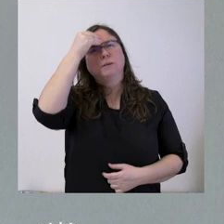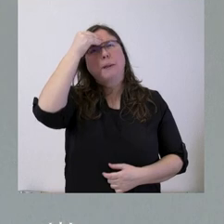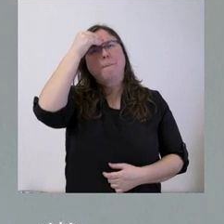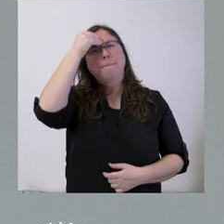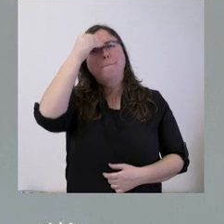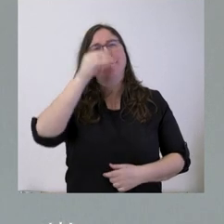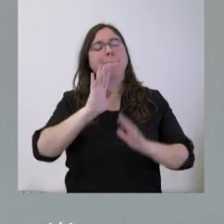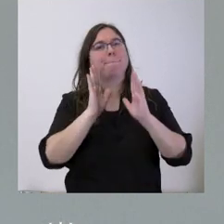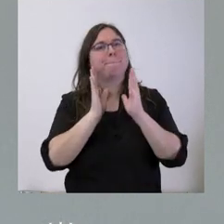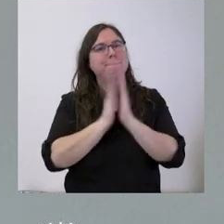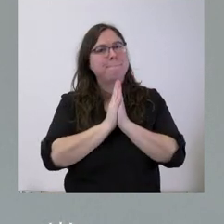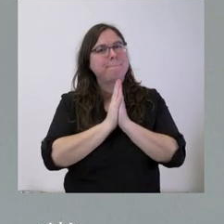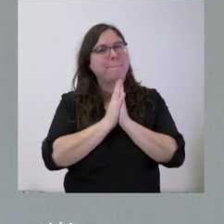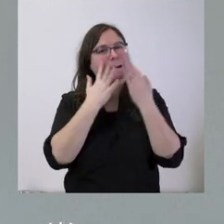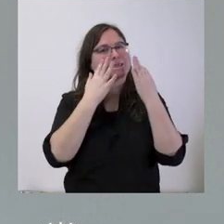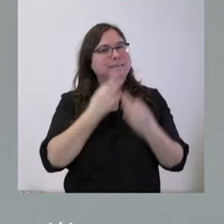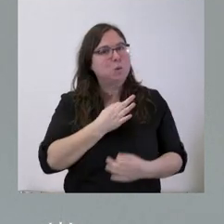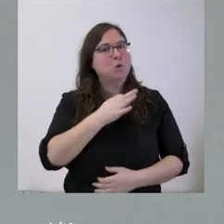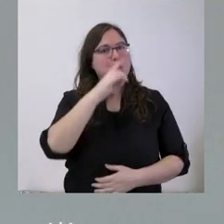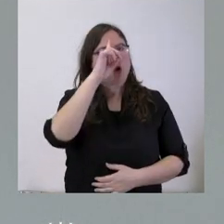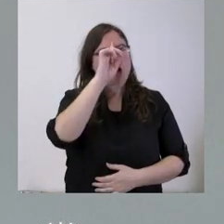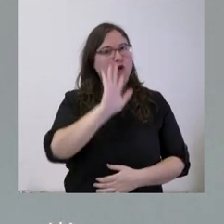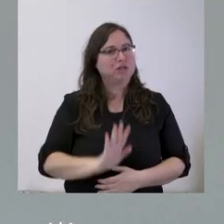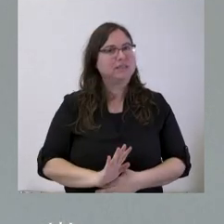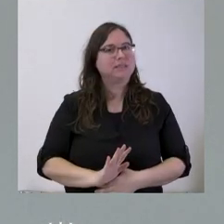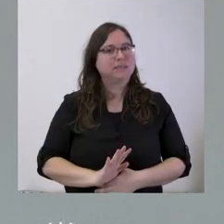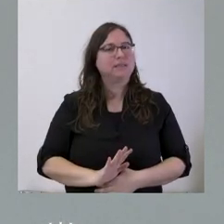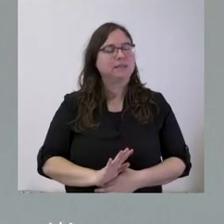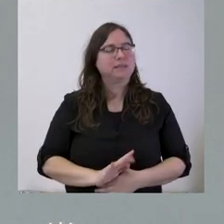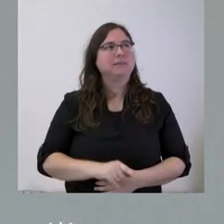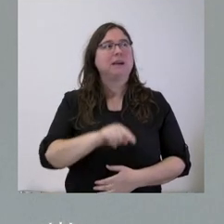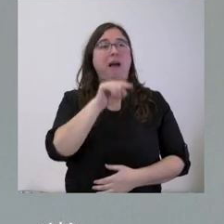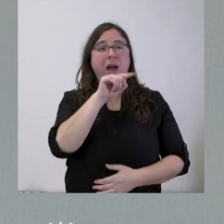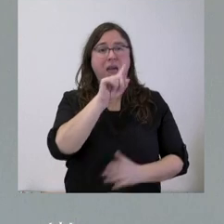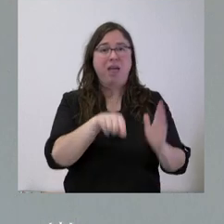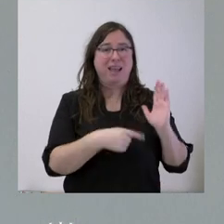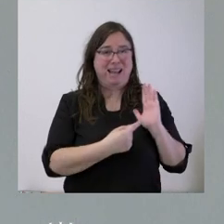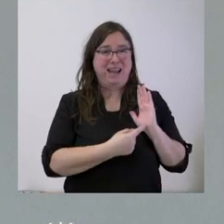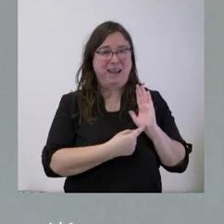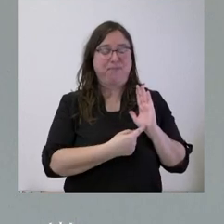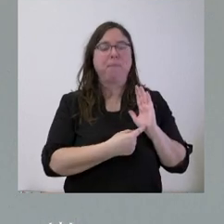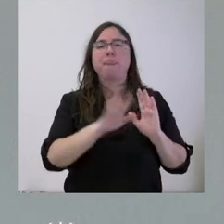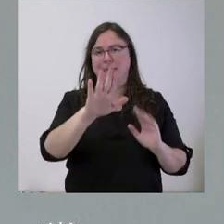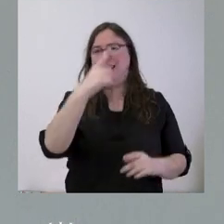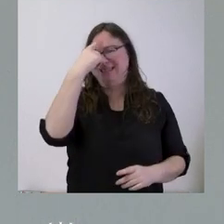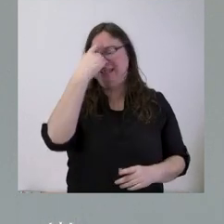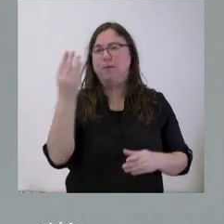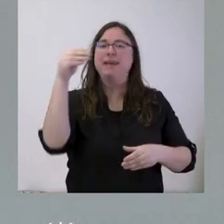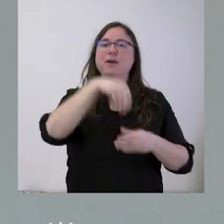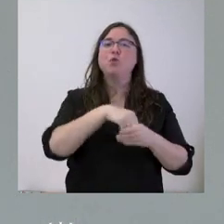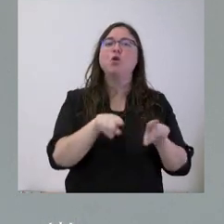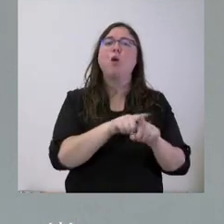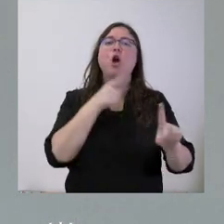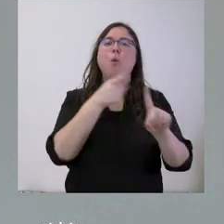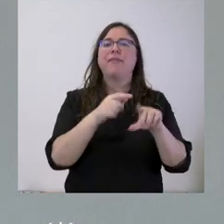Creo… Ya no lo sé con precisión, pero el que ahí se habilite… Ustedes saben que también lo incluimos como uno de los objetivos